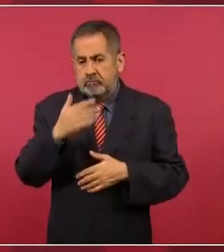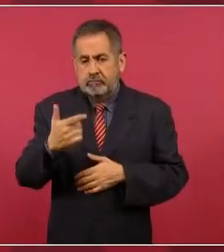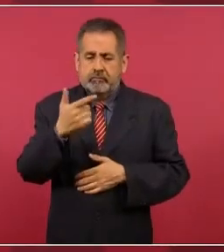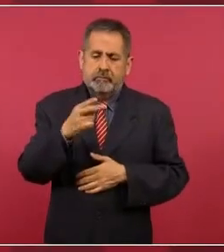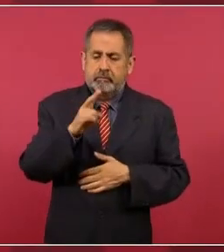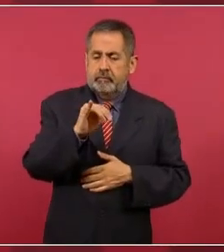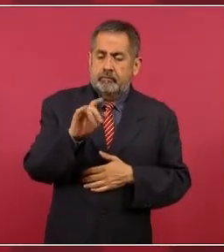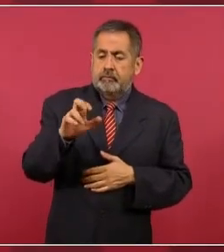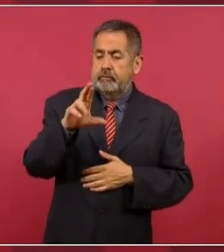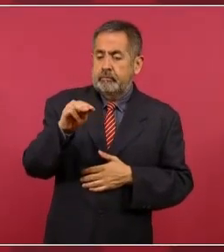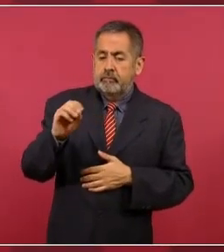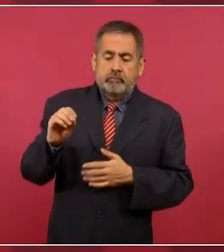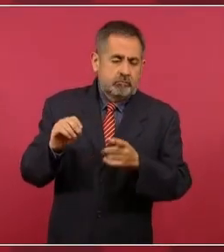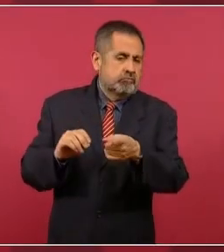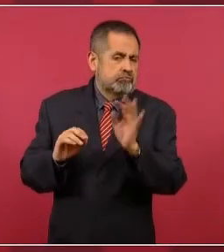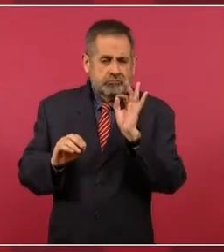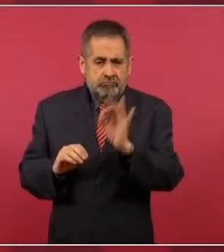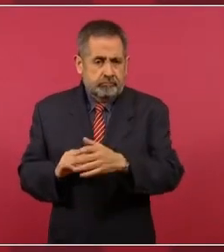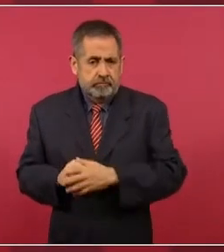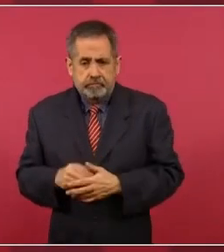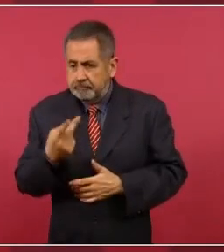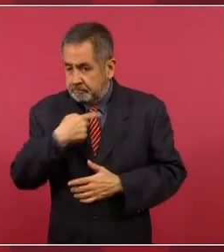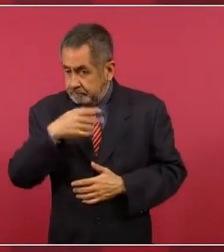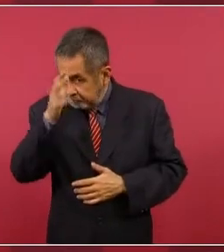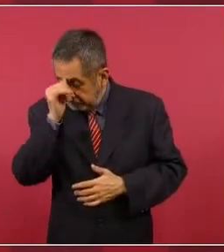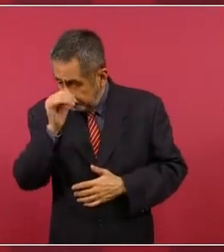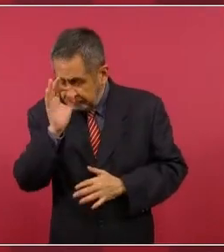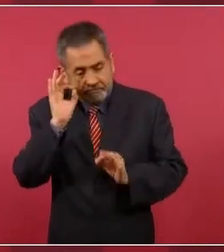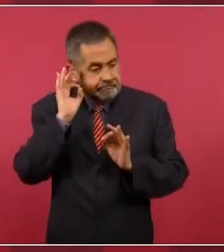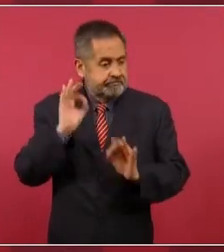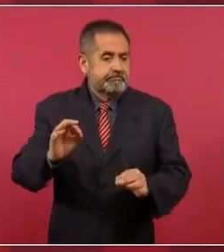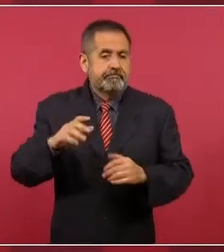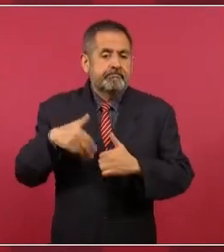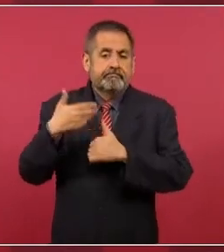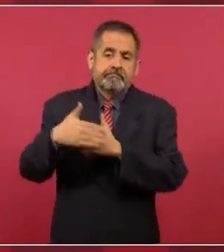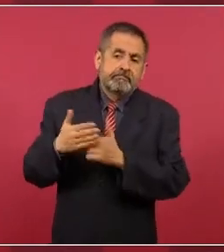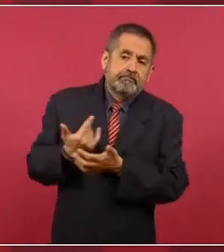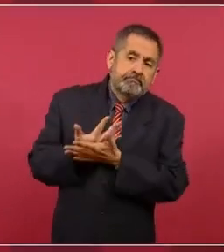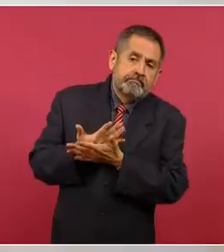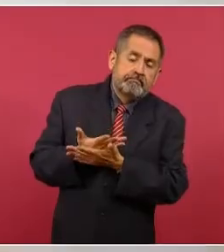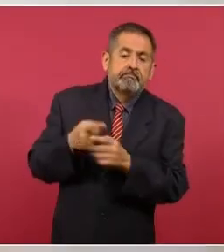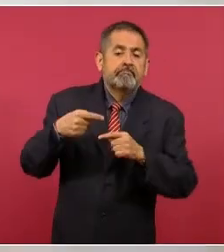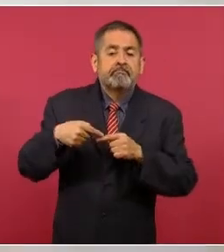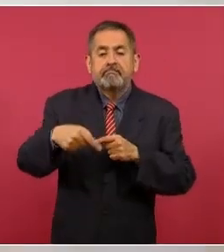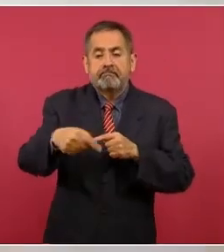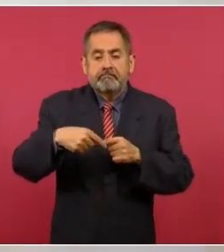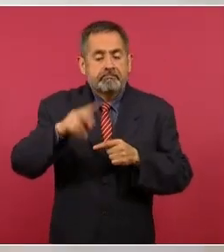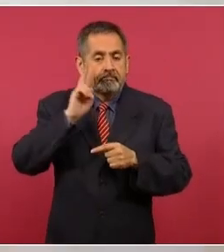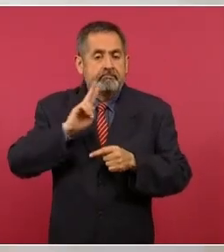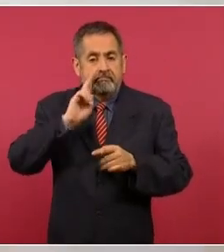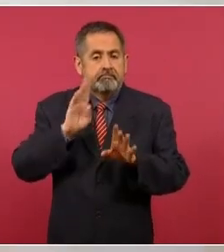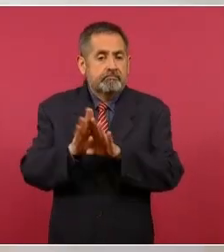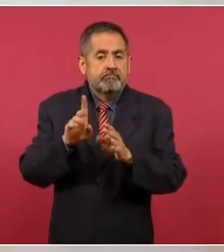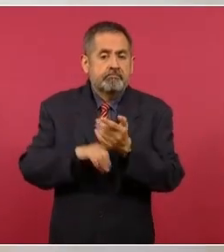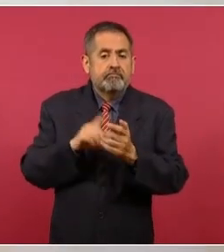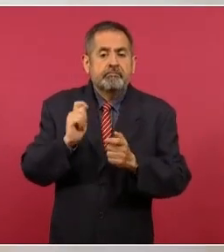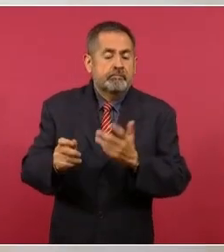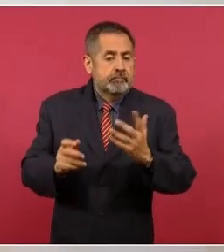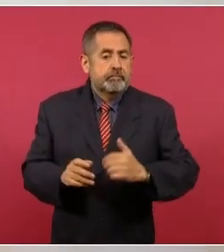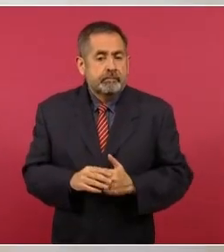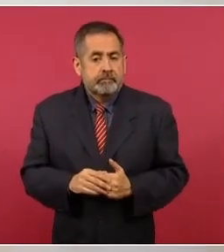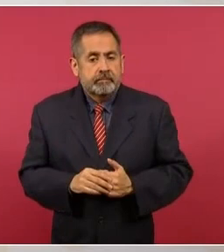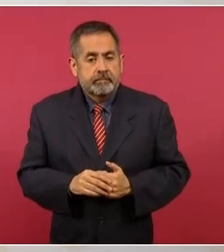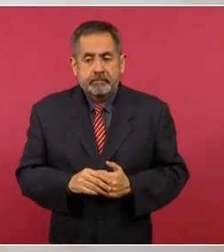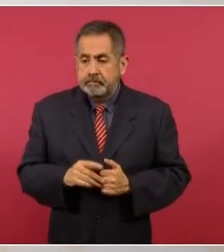Blasso, y quedamos de que vamos a esperar a ver qué que